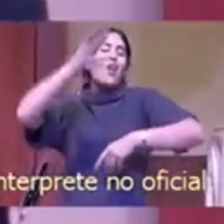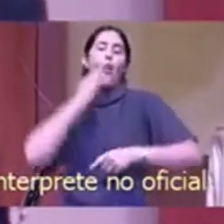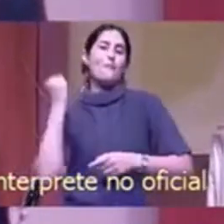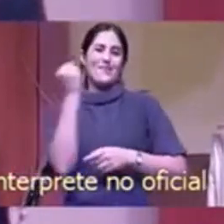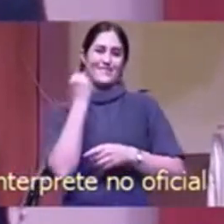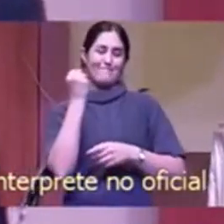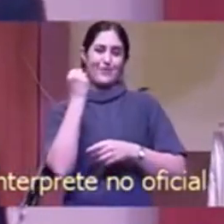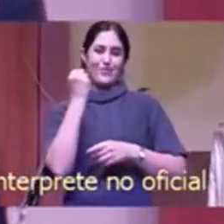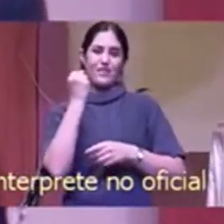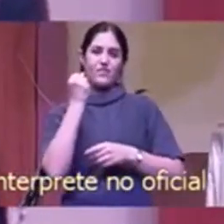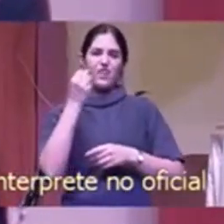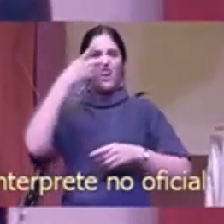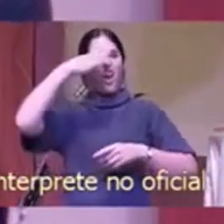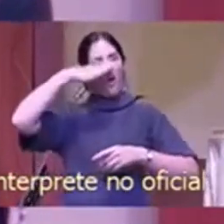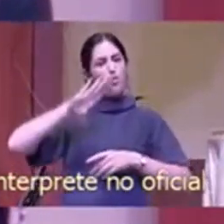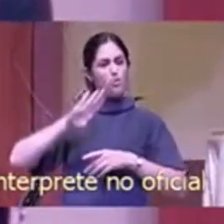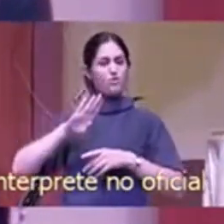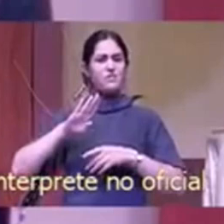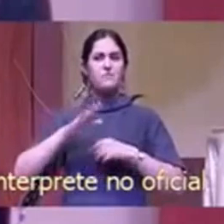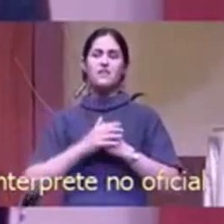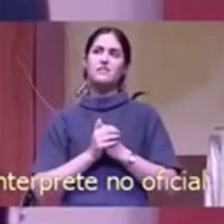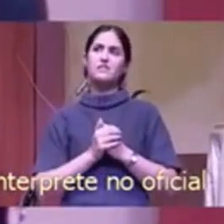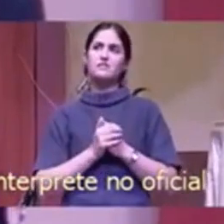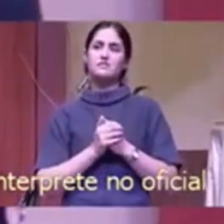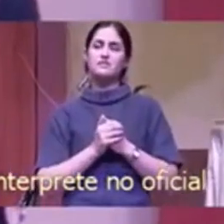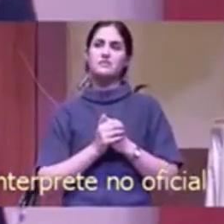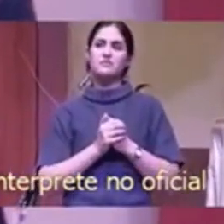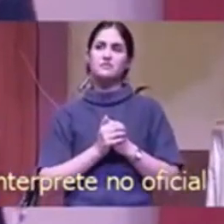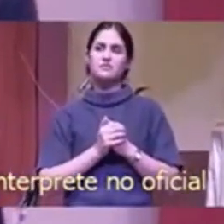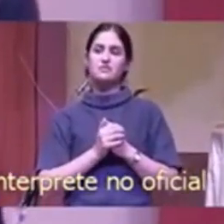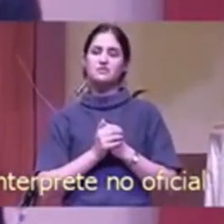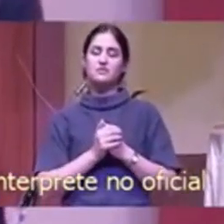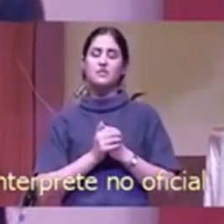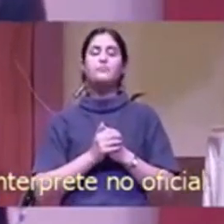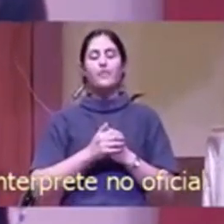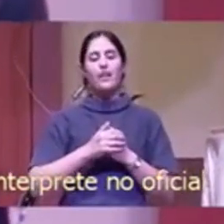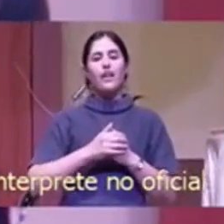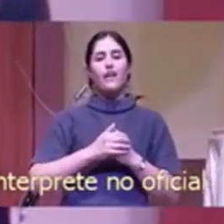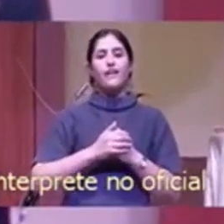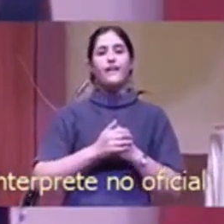La última vez que lo conocí fue por fe.